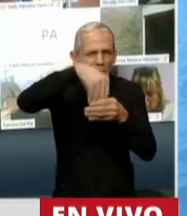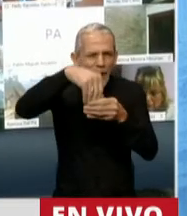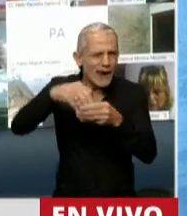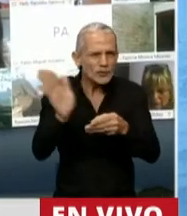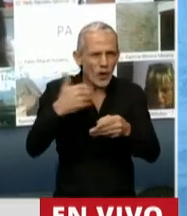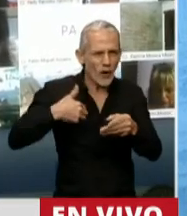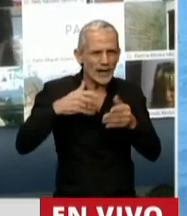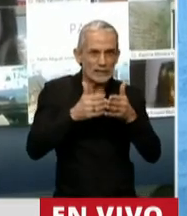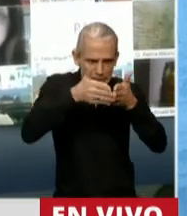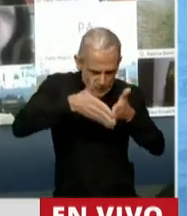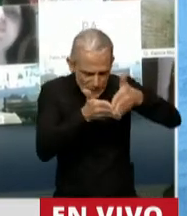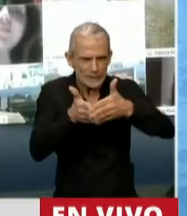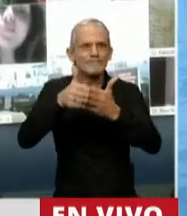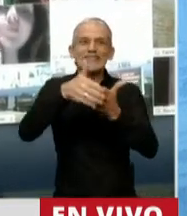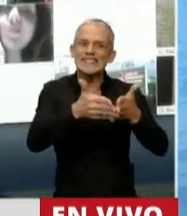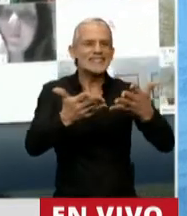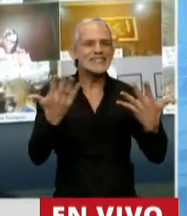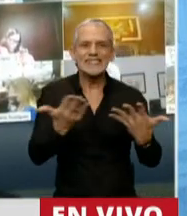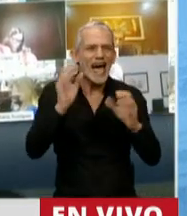navega en un mar de incertidumbres.